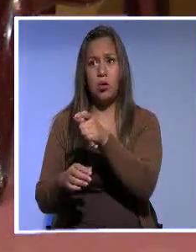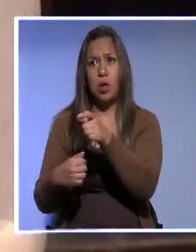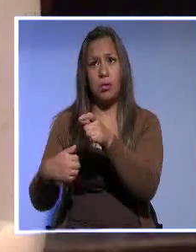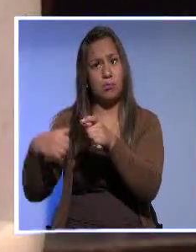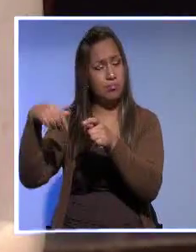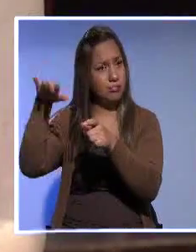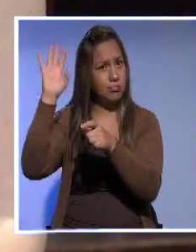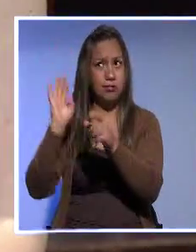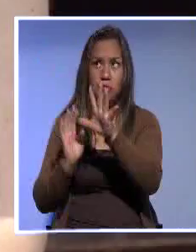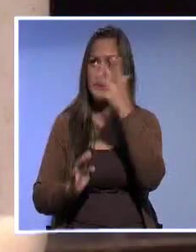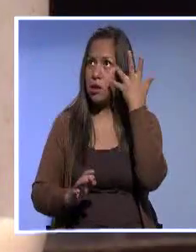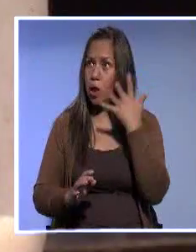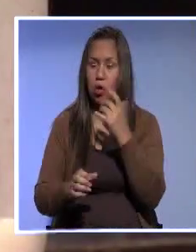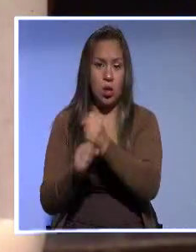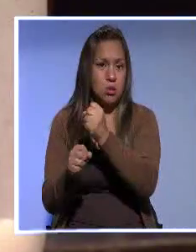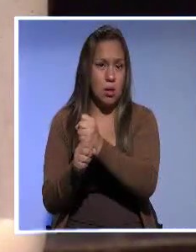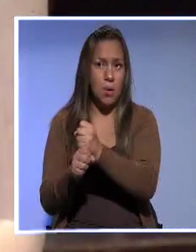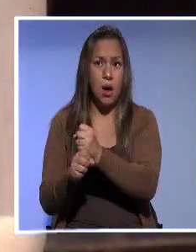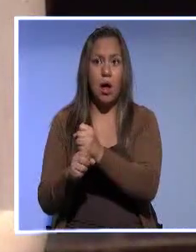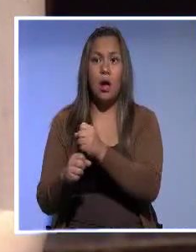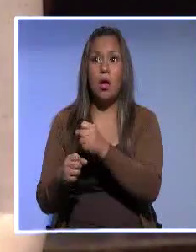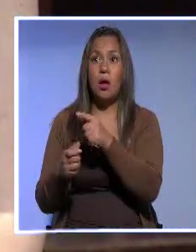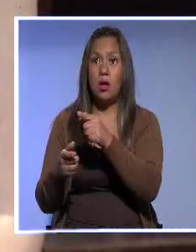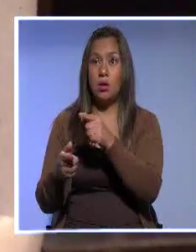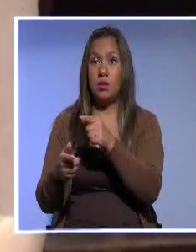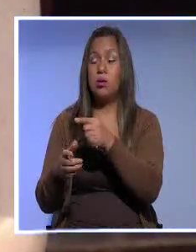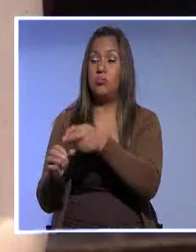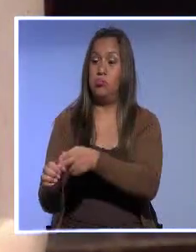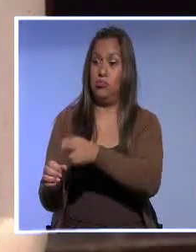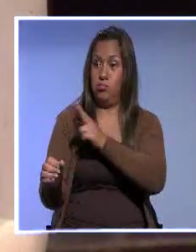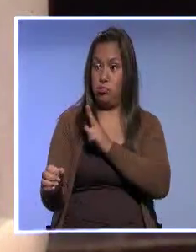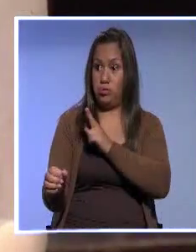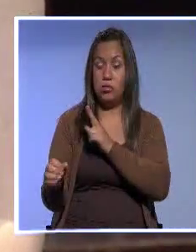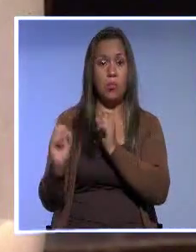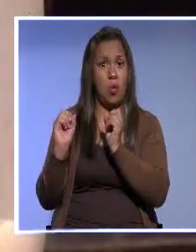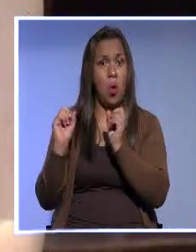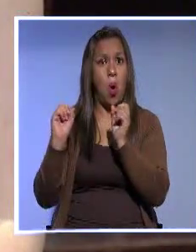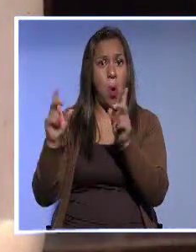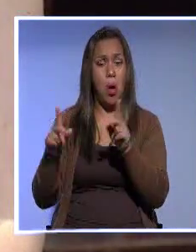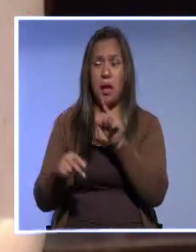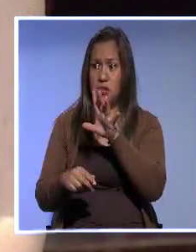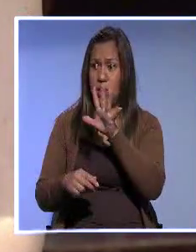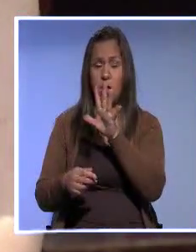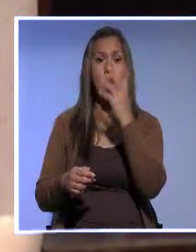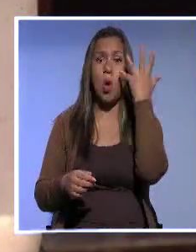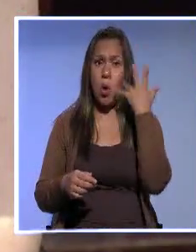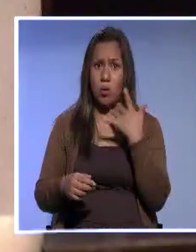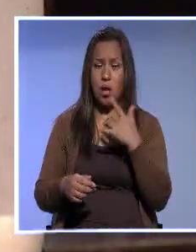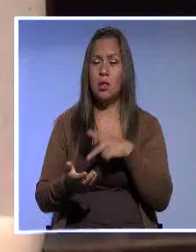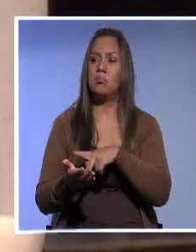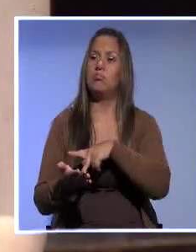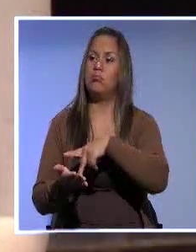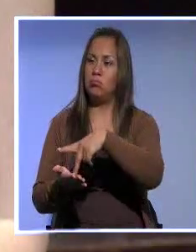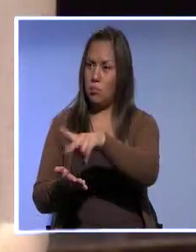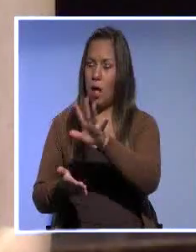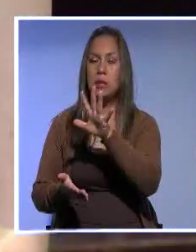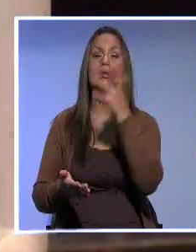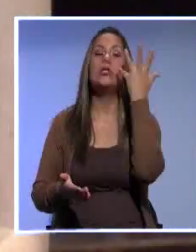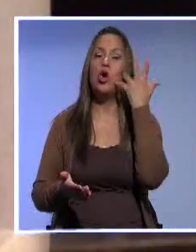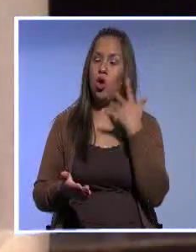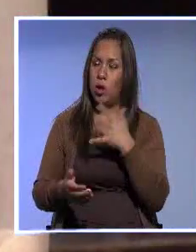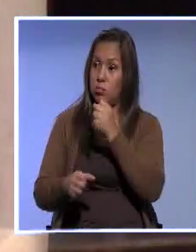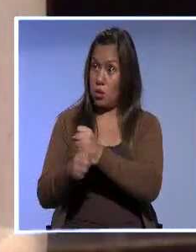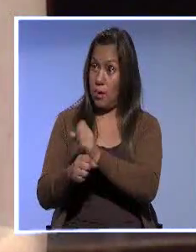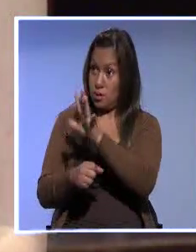determinado día del mes, recibe su remuneración por esos días que han sido elaborados efectivamente. Es lo que ahora se